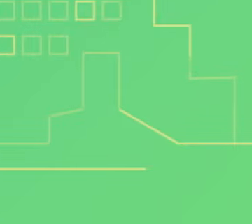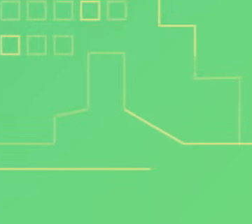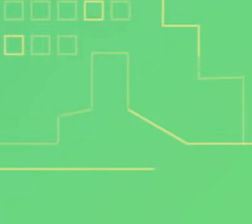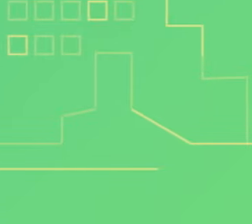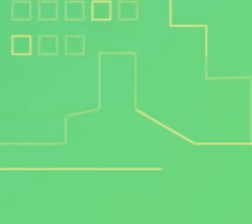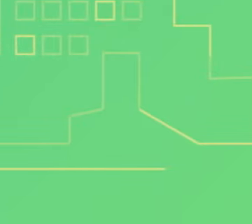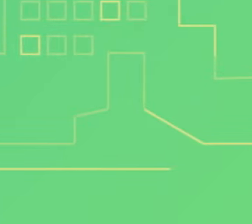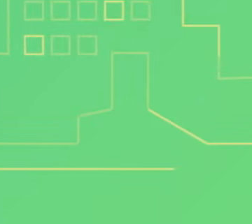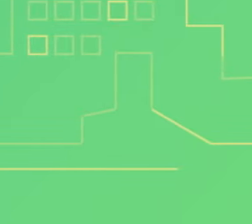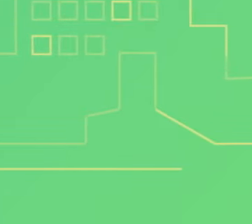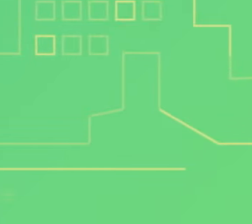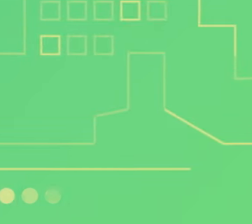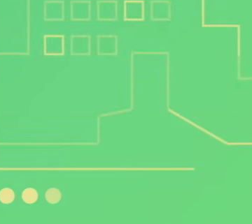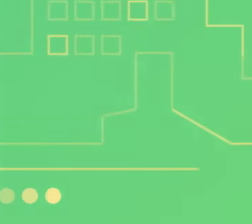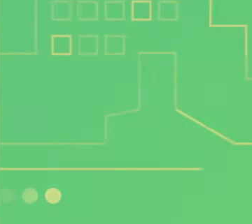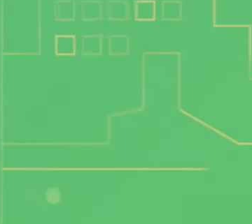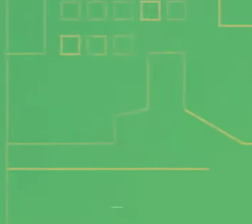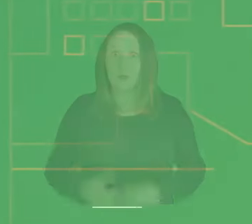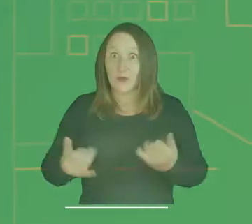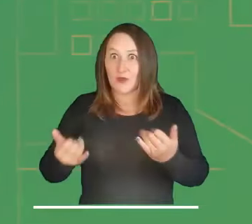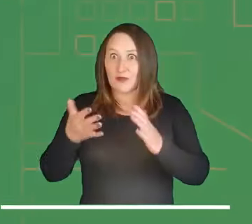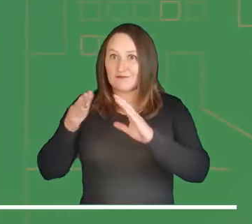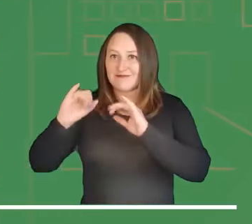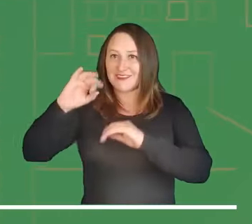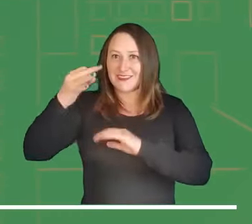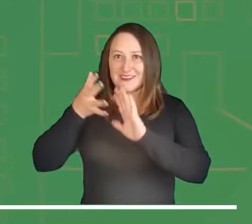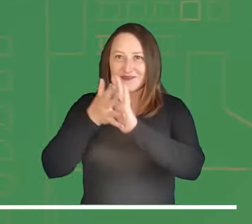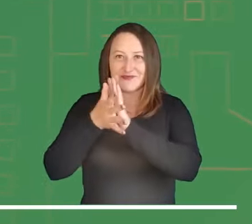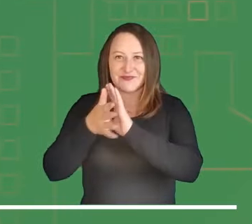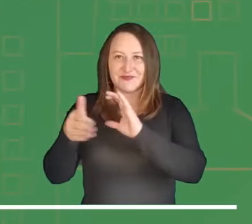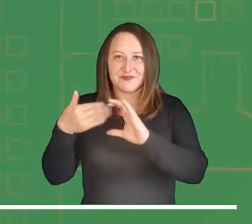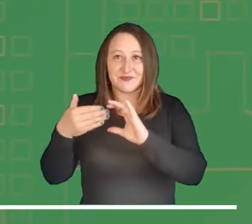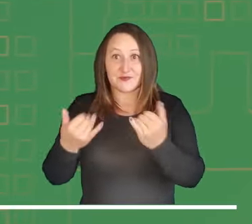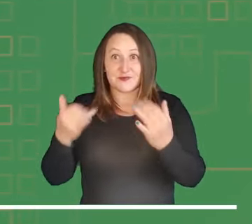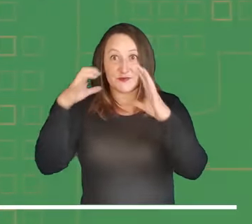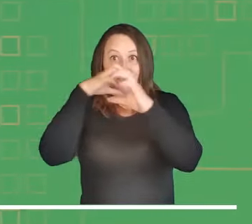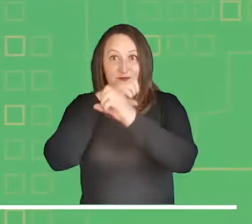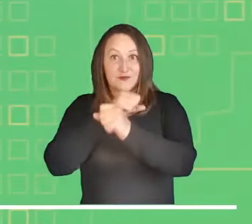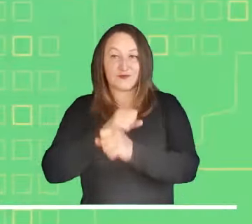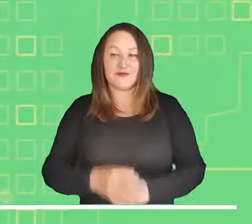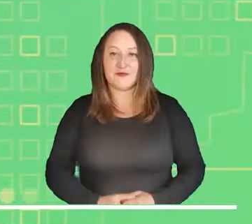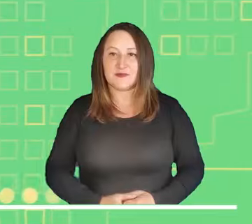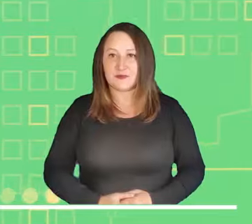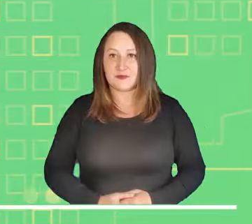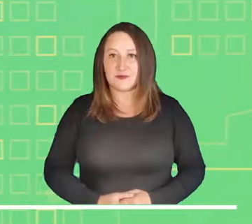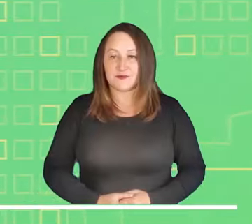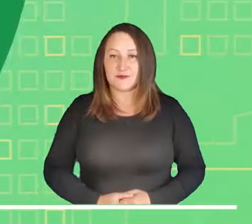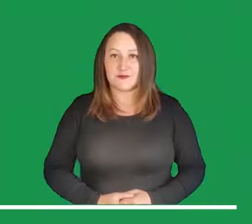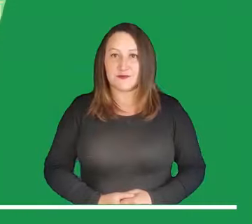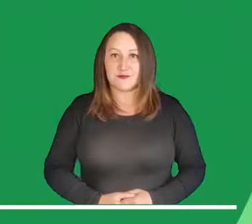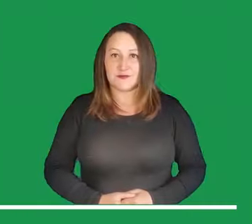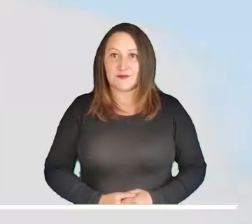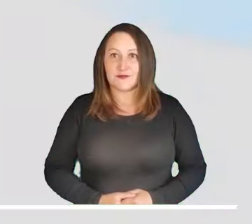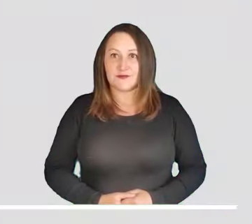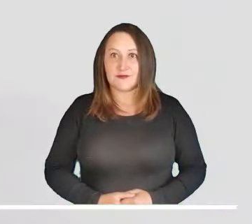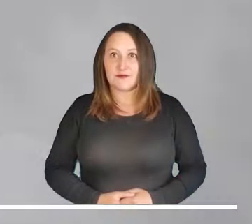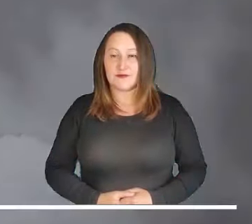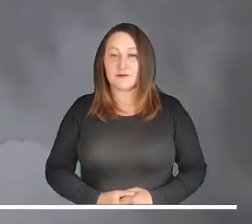En esta tercera entrega les compartimos el panorama meteorológico que se espera durante la noche.